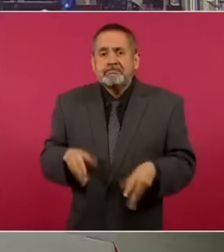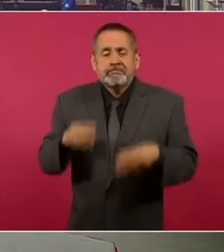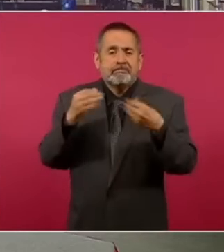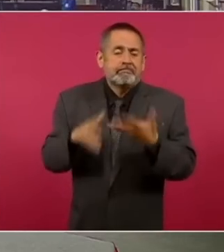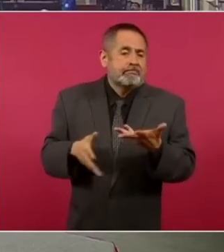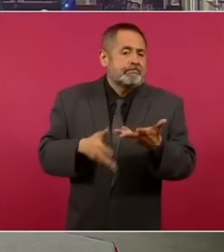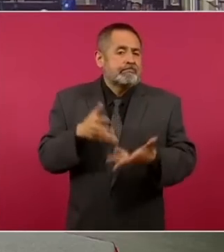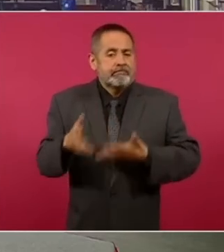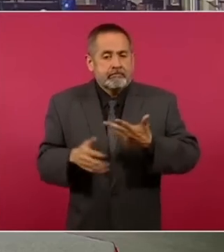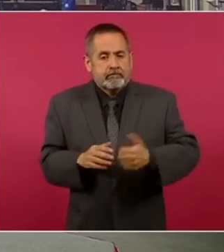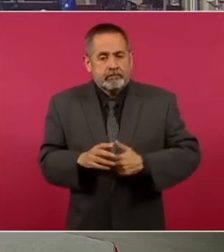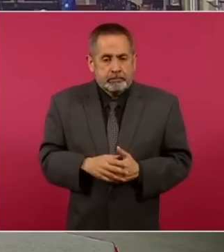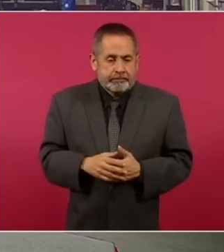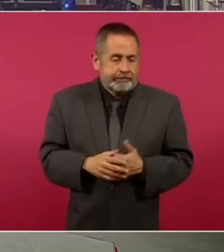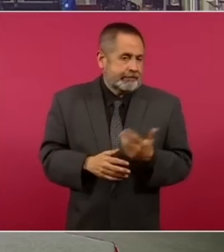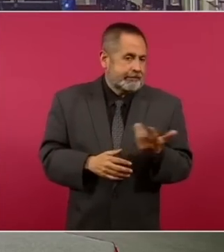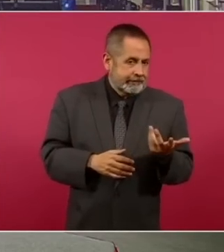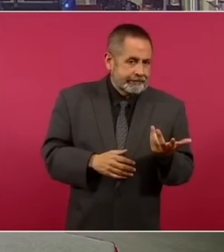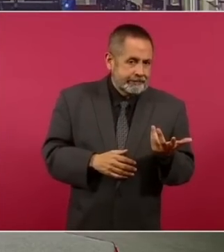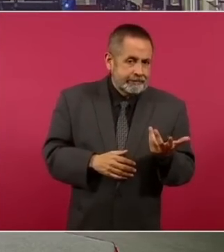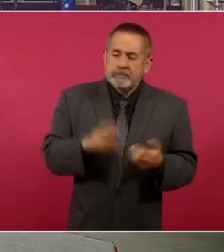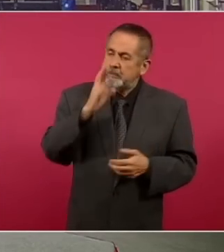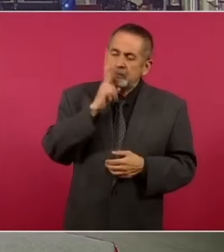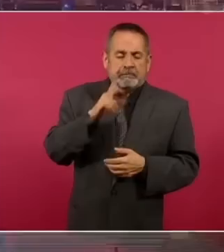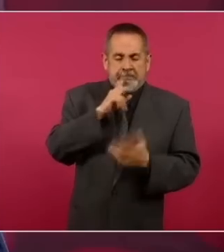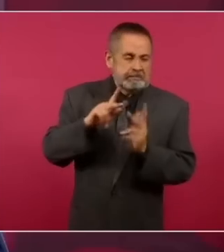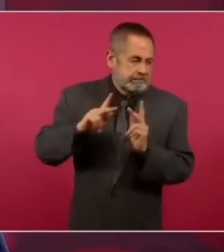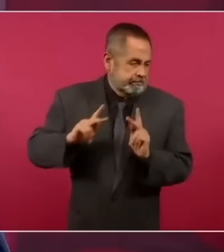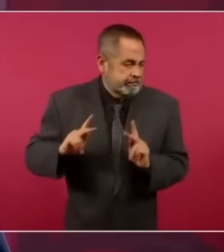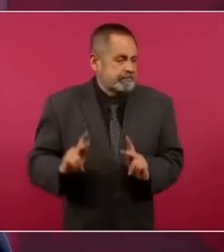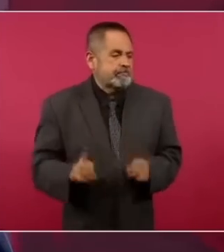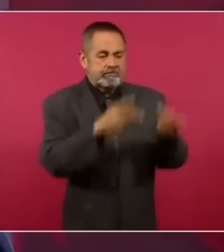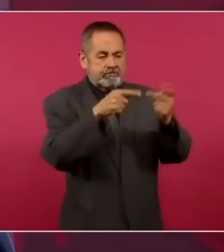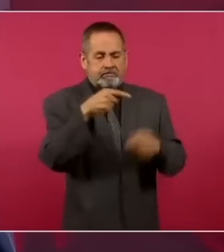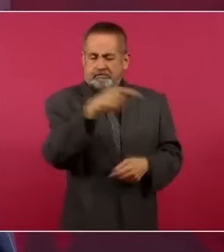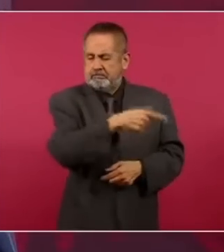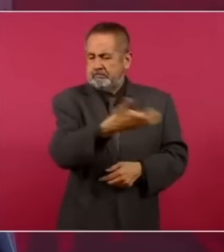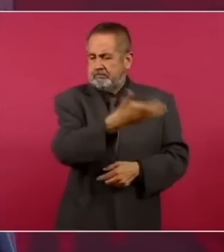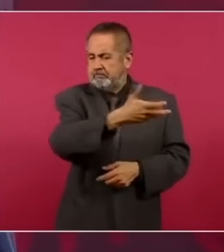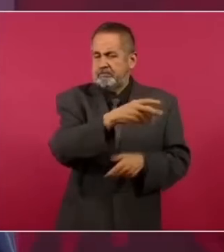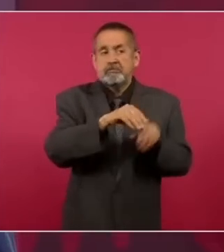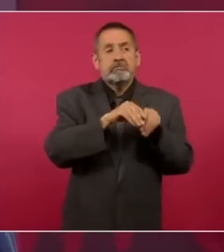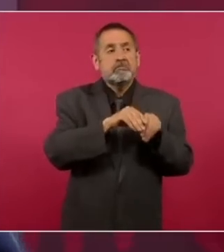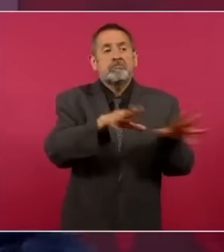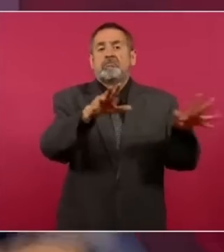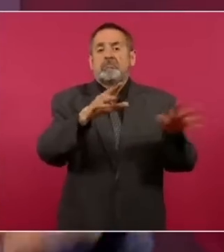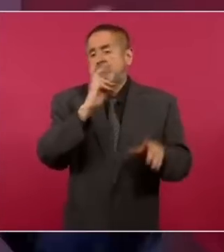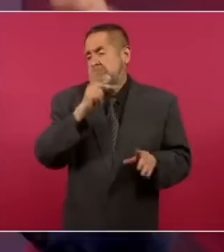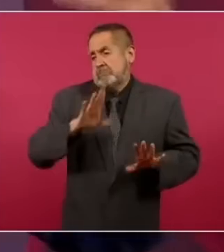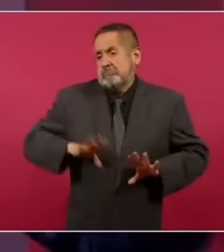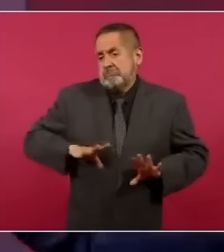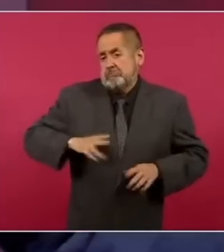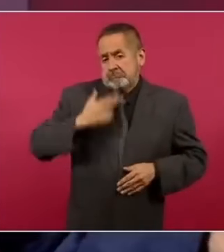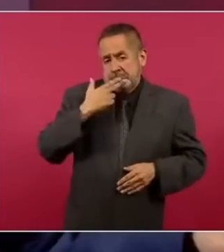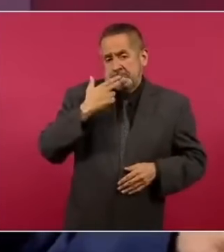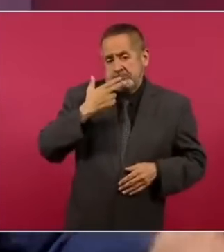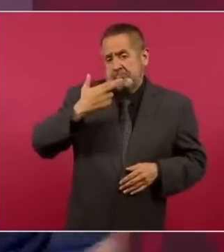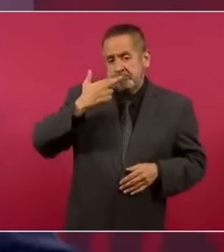y que por lo mismo hacía falta que se abriera